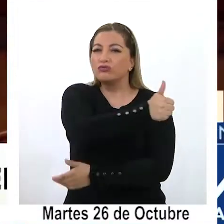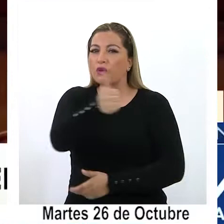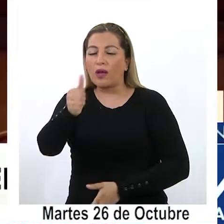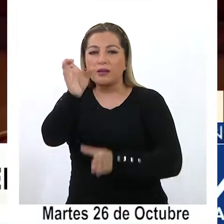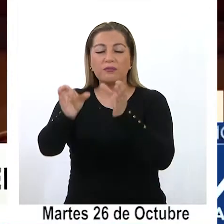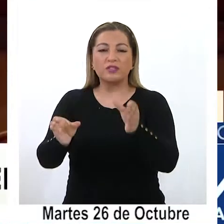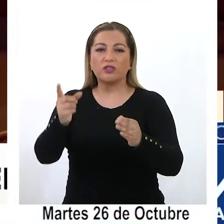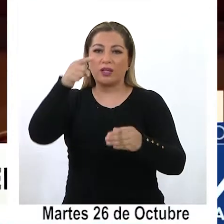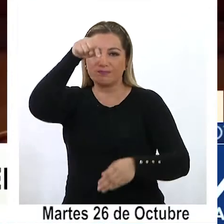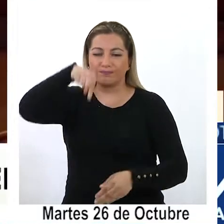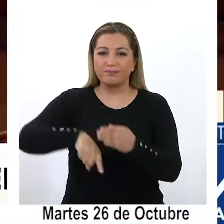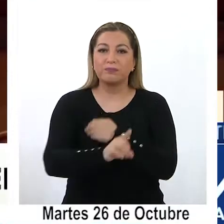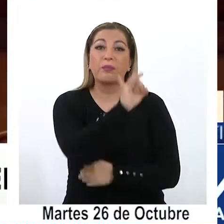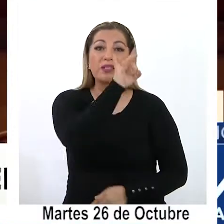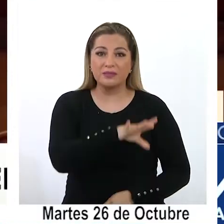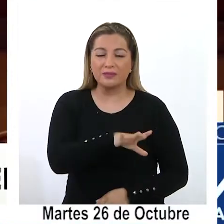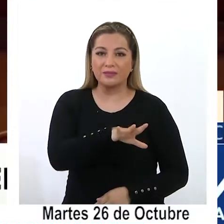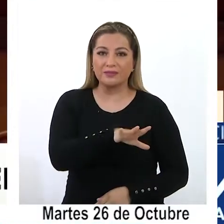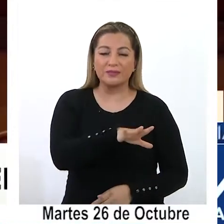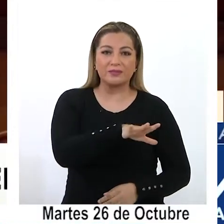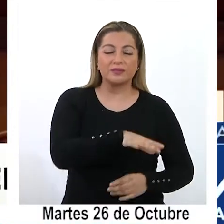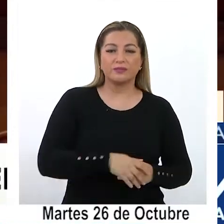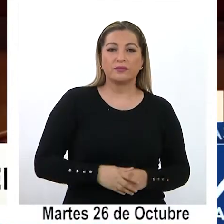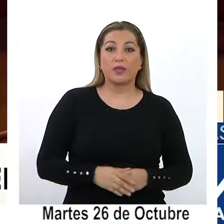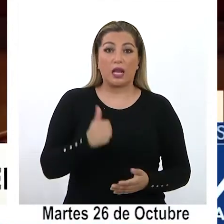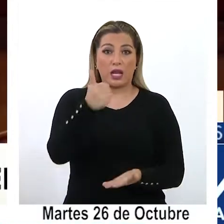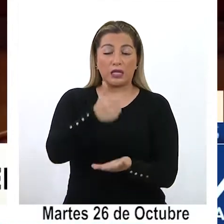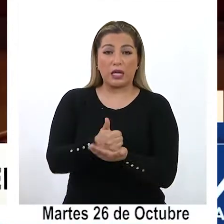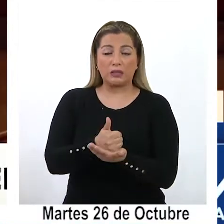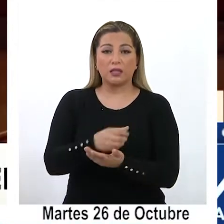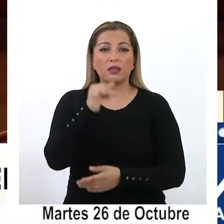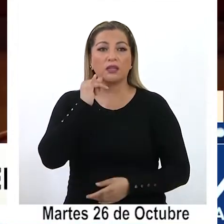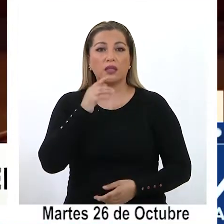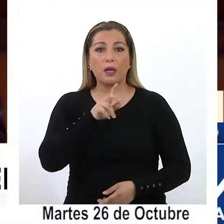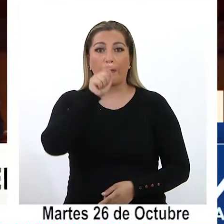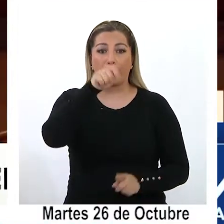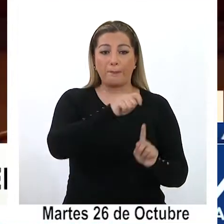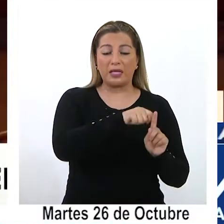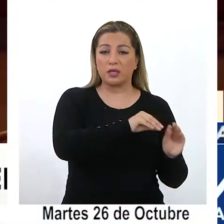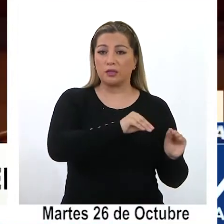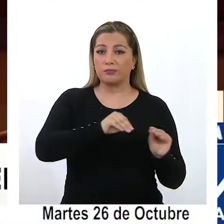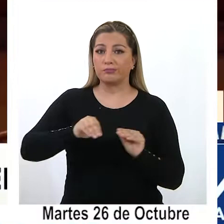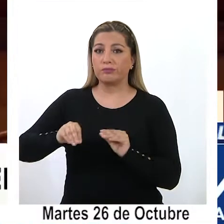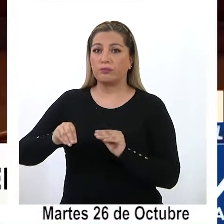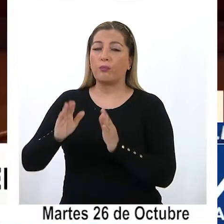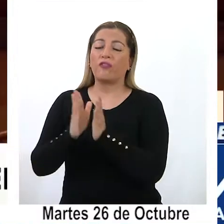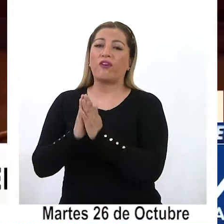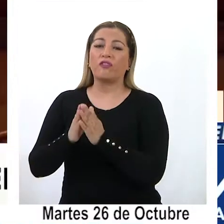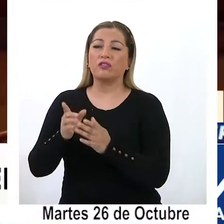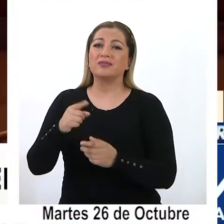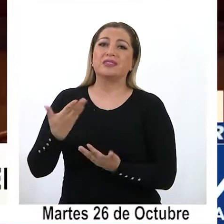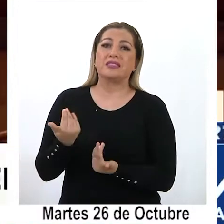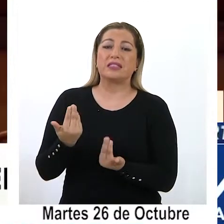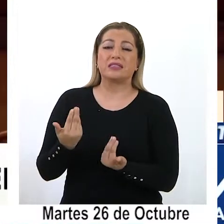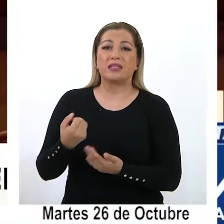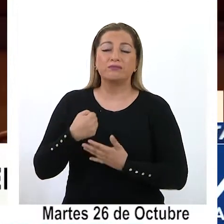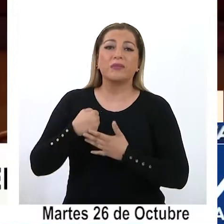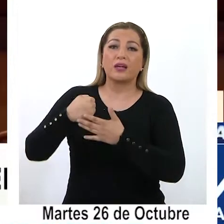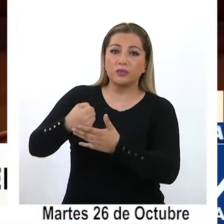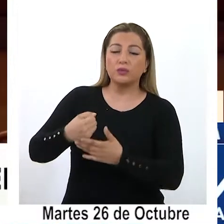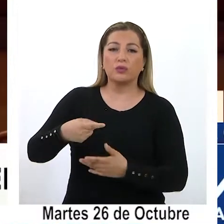propósito de efectos llamados. Y el mismo alcalde, después de algunos meses, nos pide ayuda porque había mucha gente justamente